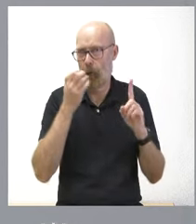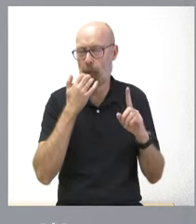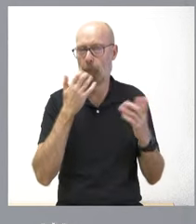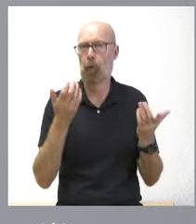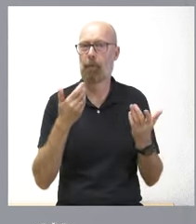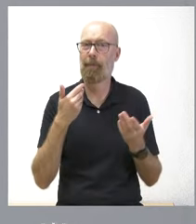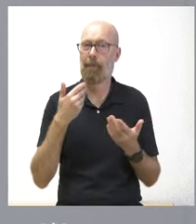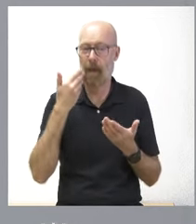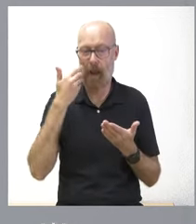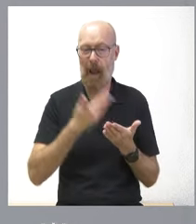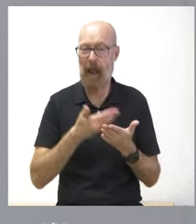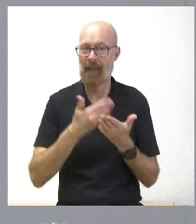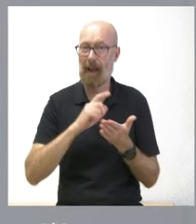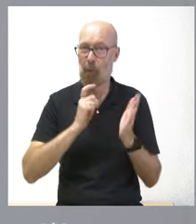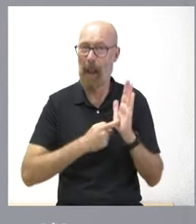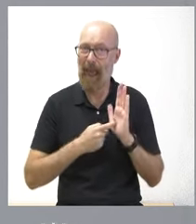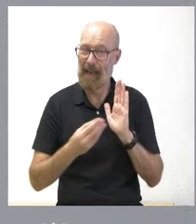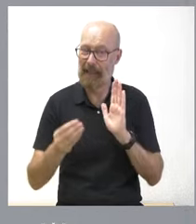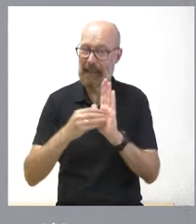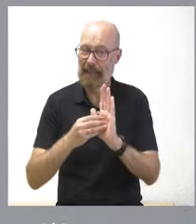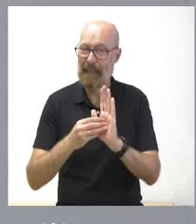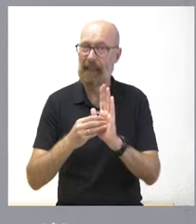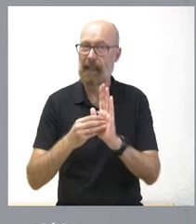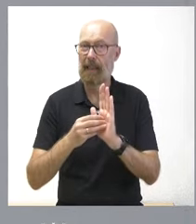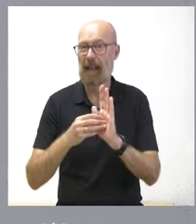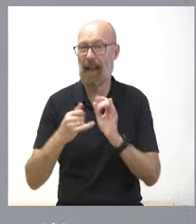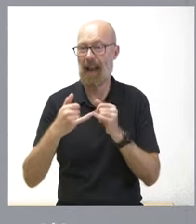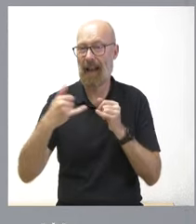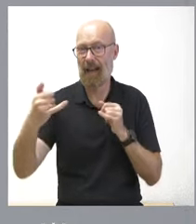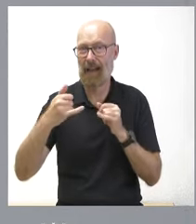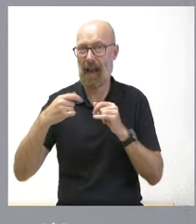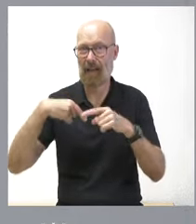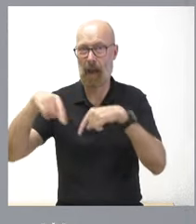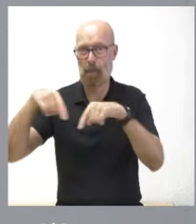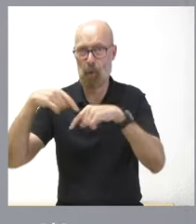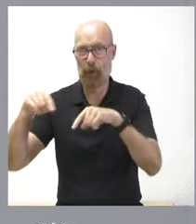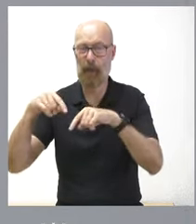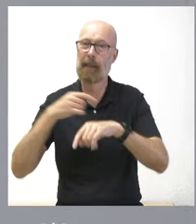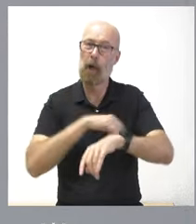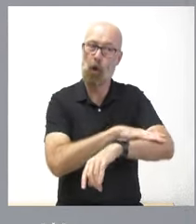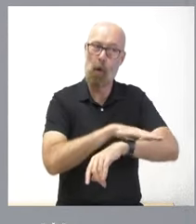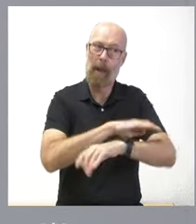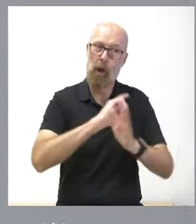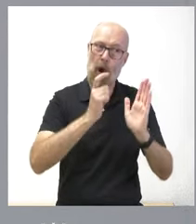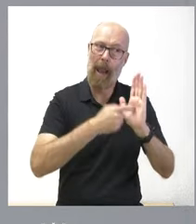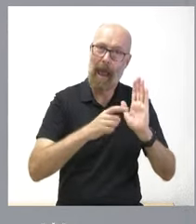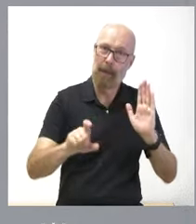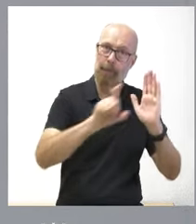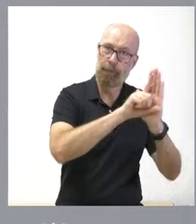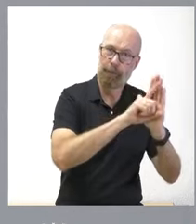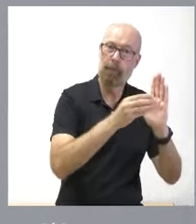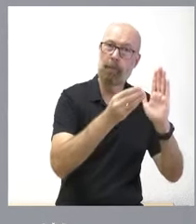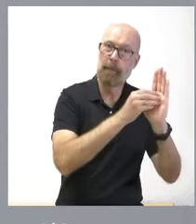estas rutas del transporte por parte del gobierno no se podrían ahora por parte de un gobierno que no tiene apoyo parlamentario